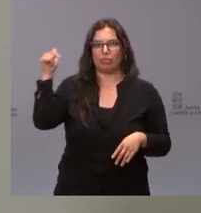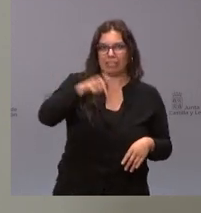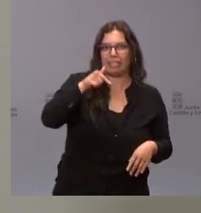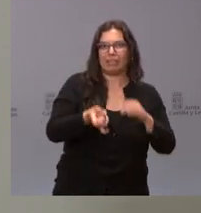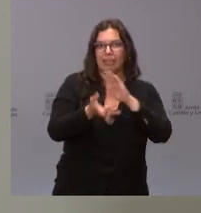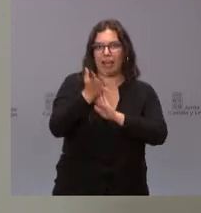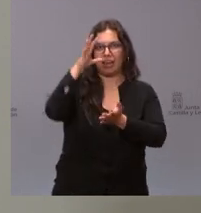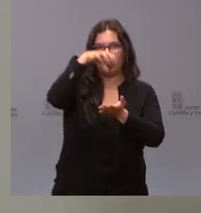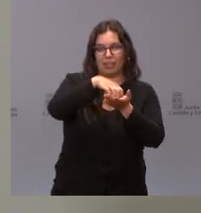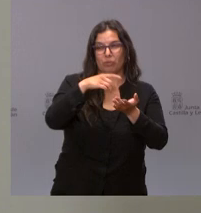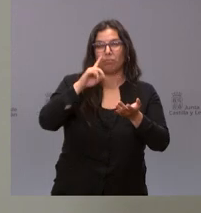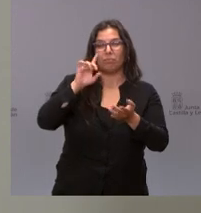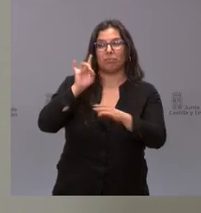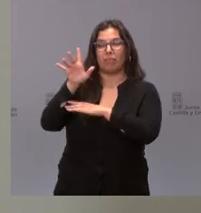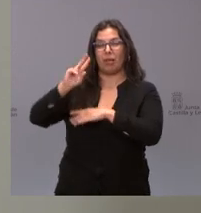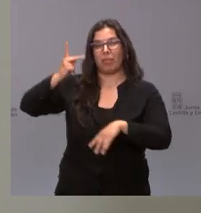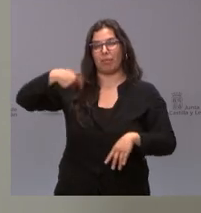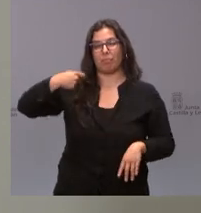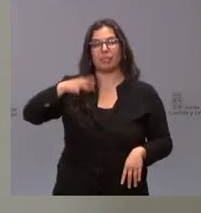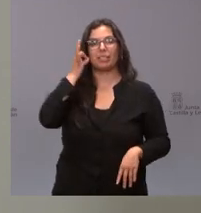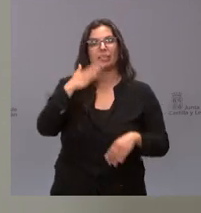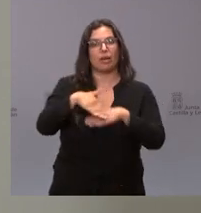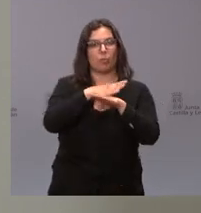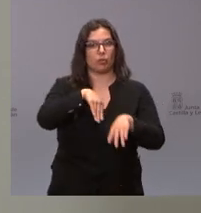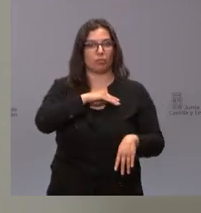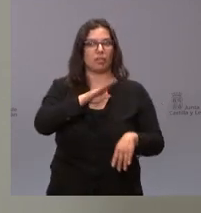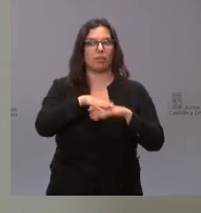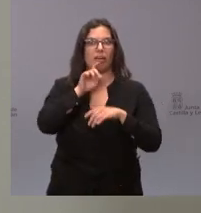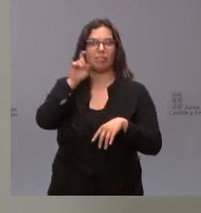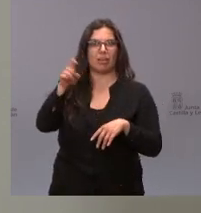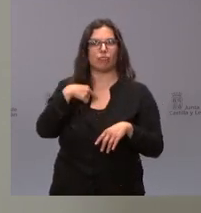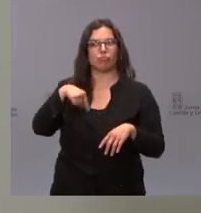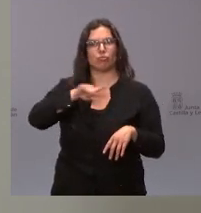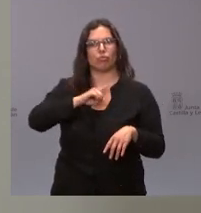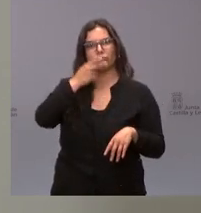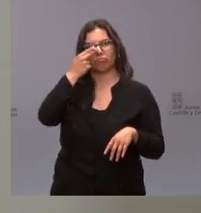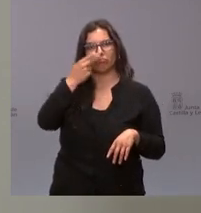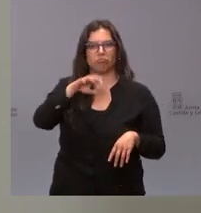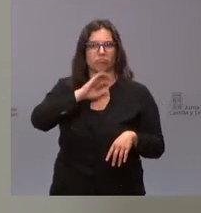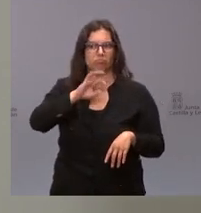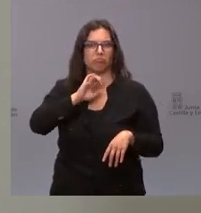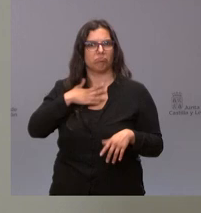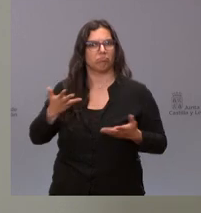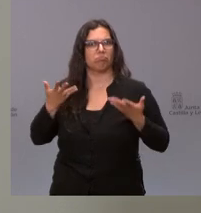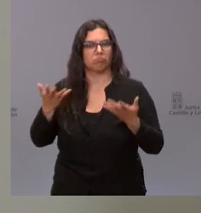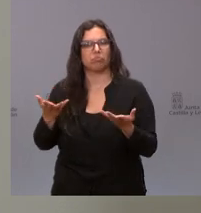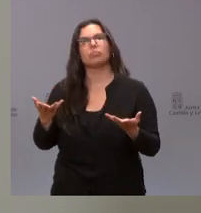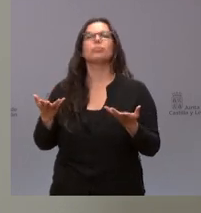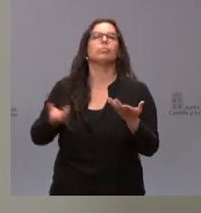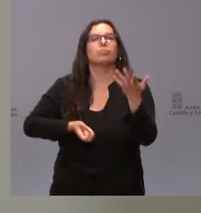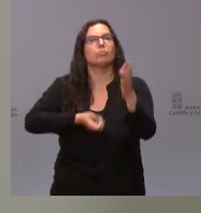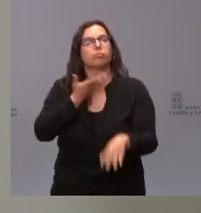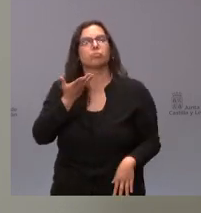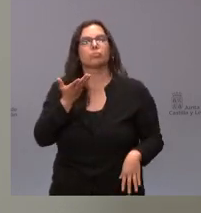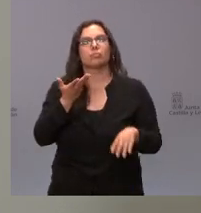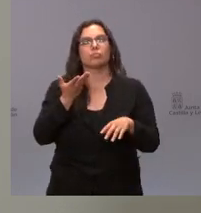envié a la vicepresidenta del gobierno de España para para comunicarle la oferta la disposición la vocación